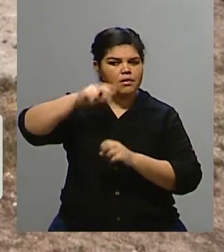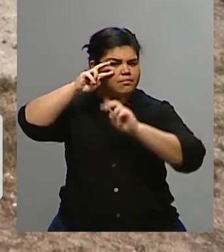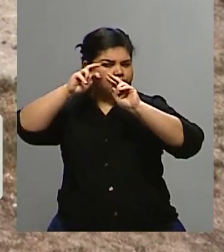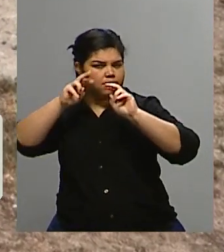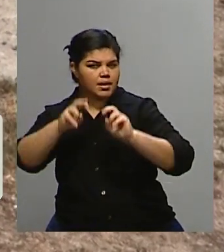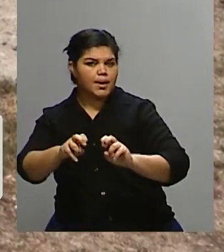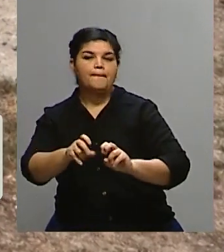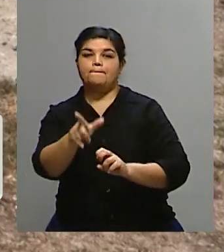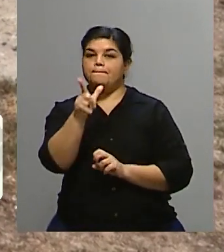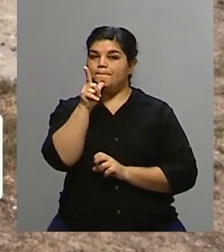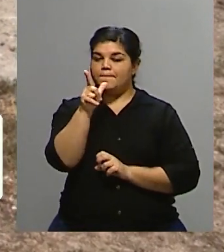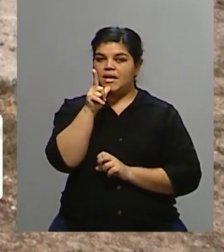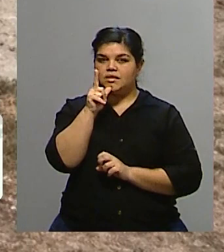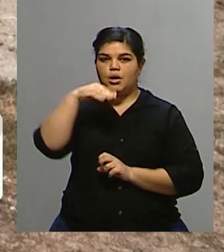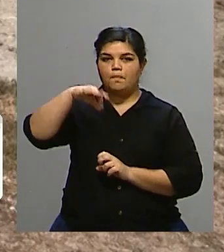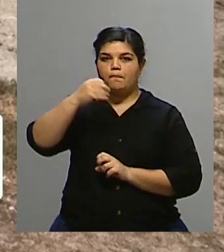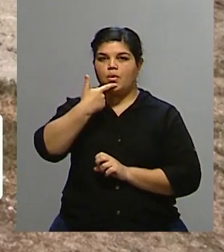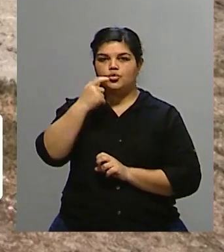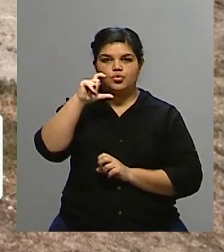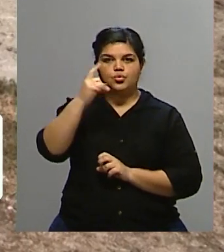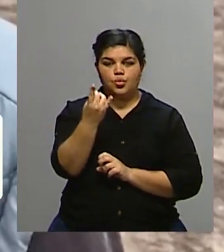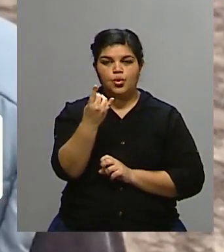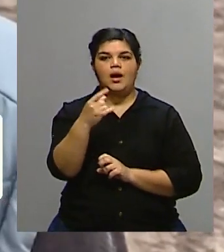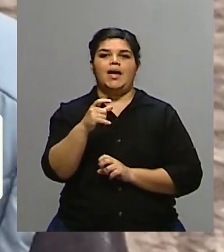ambiciones militares de Moscú en el este de Ucrania.